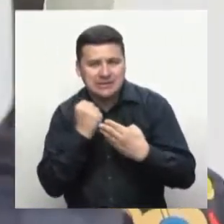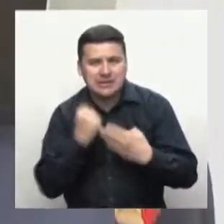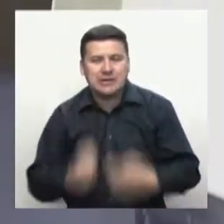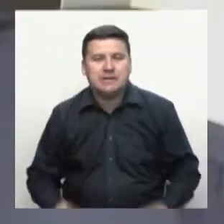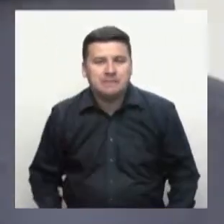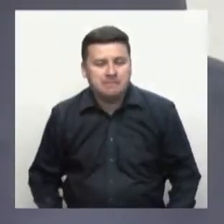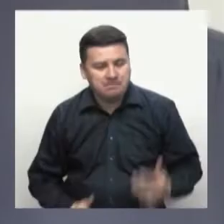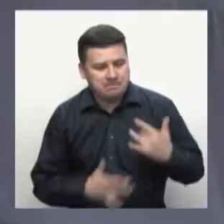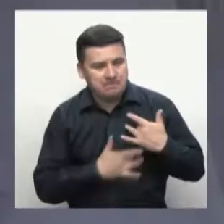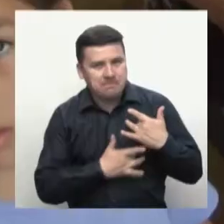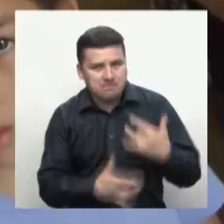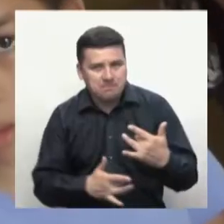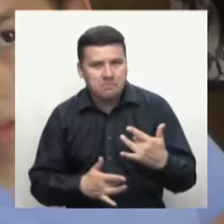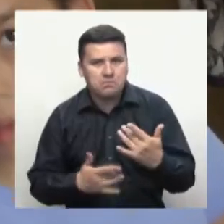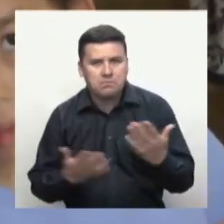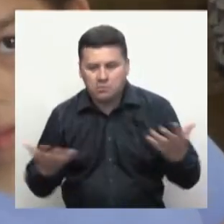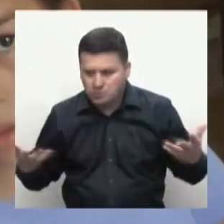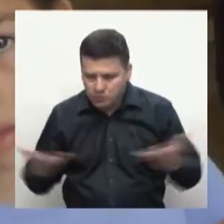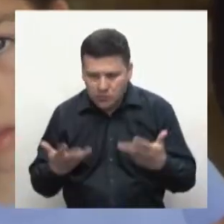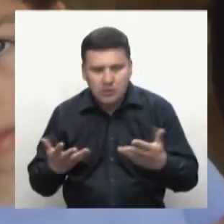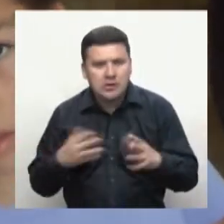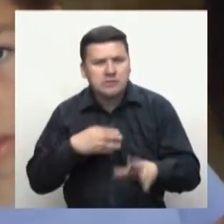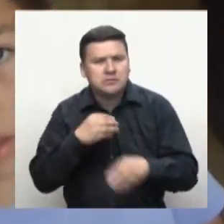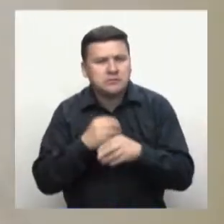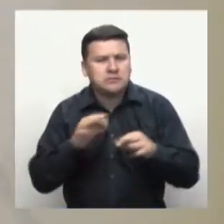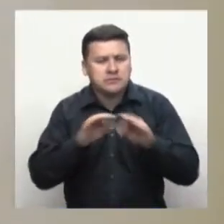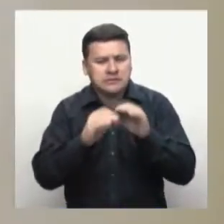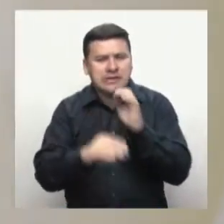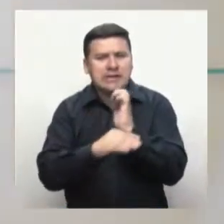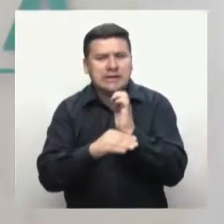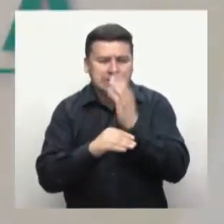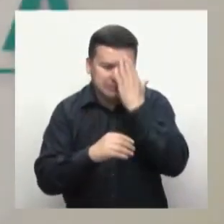ciudadanos activos y propositivos al interior de la sociedad.